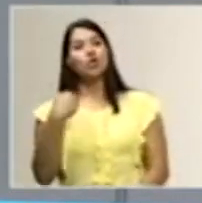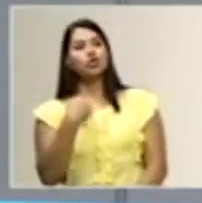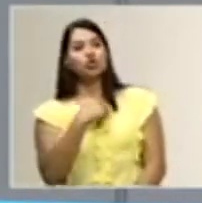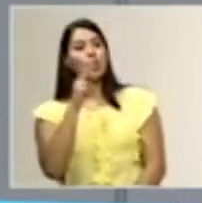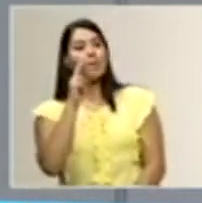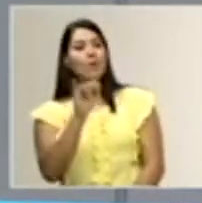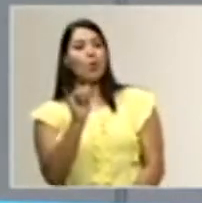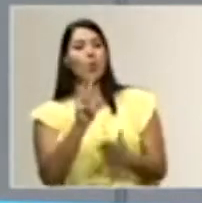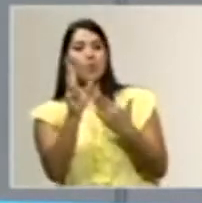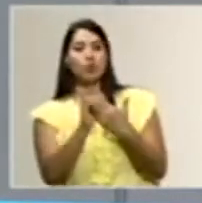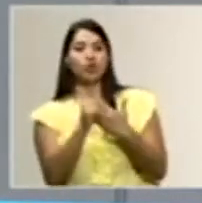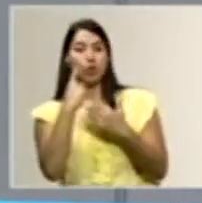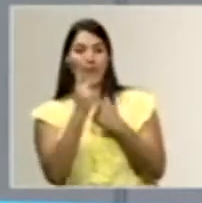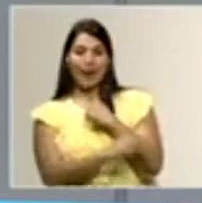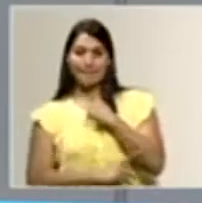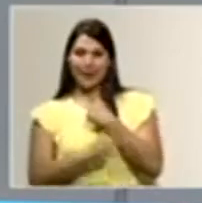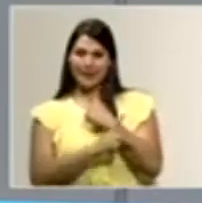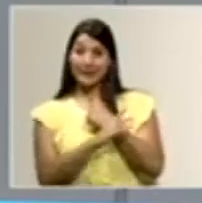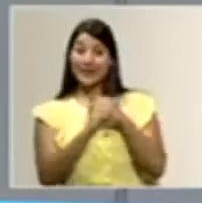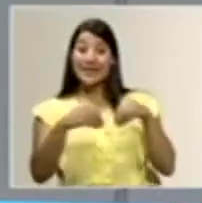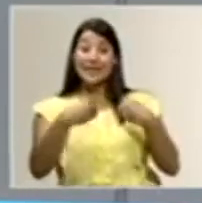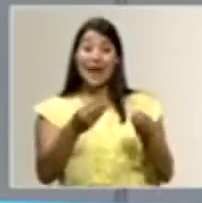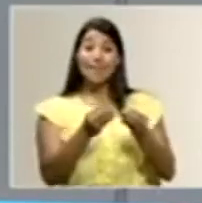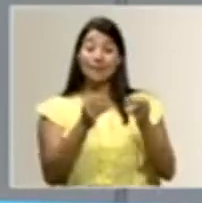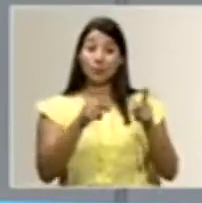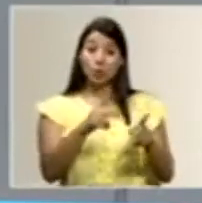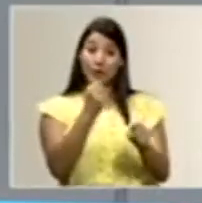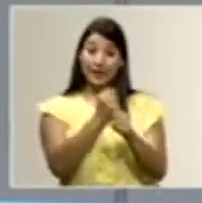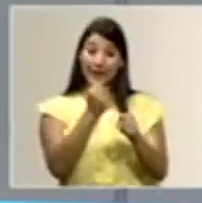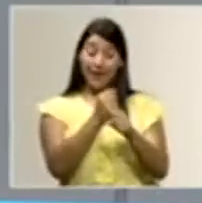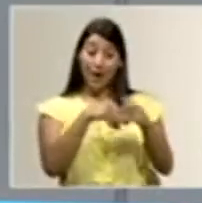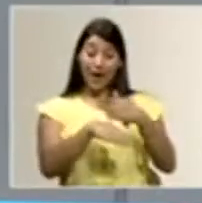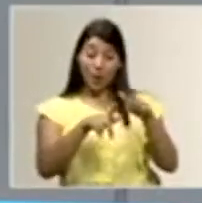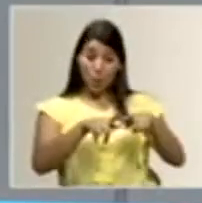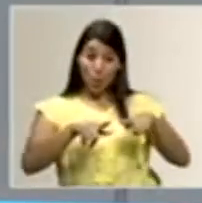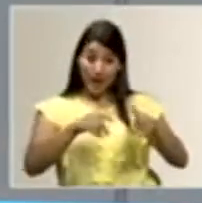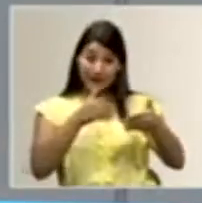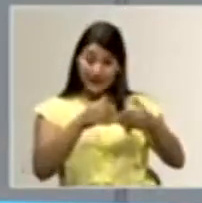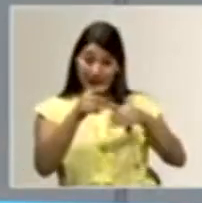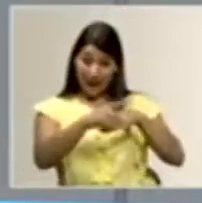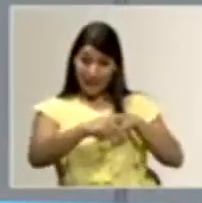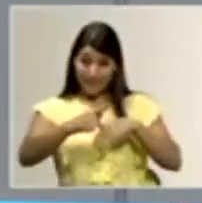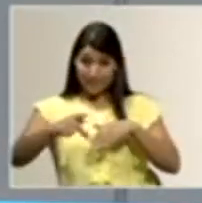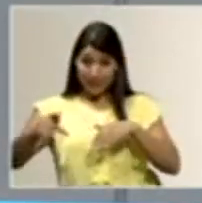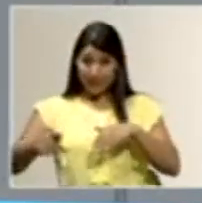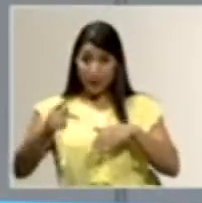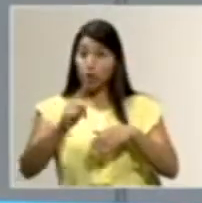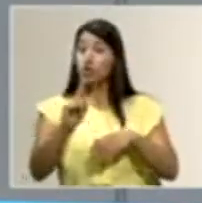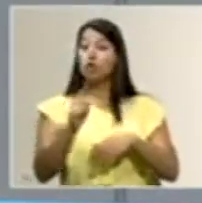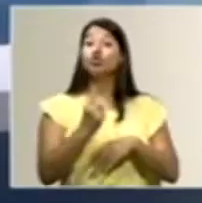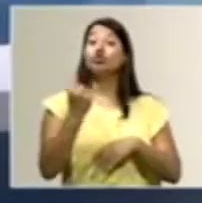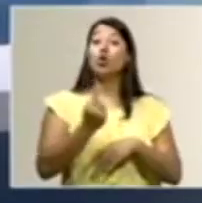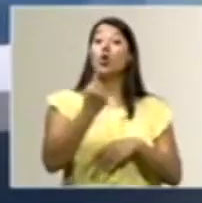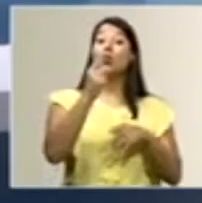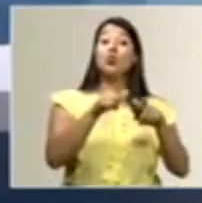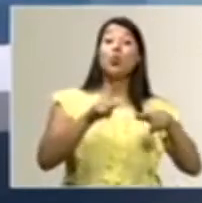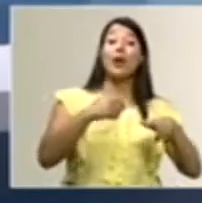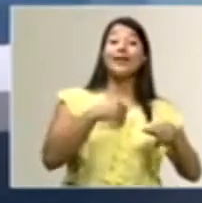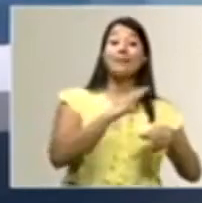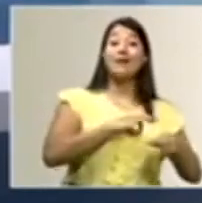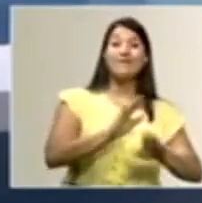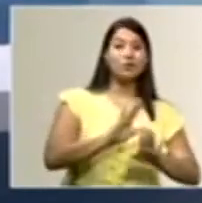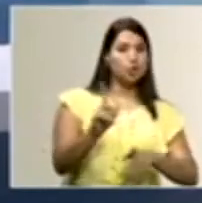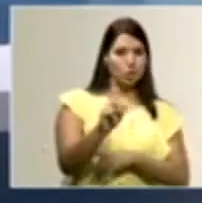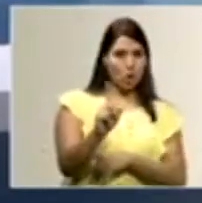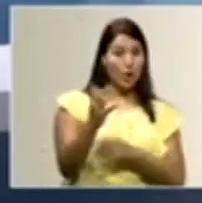donde la idea es generar fuentes de empleo en zonas costeras. ¿Por qué? Porque no solo un lugar se va a ver beneficiado, ¿verdad?, la idea es promover y